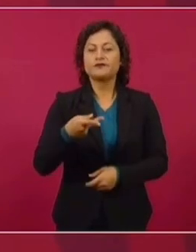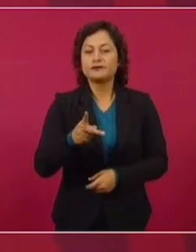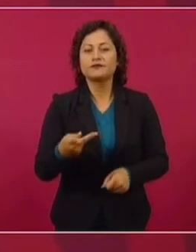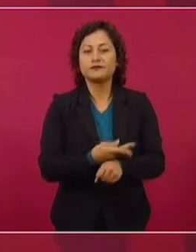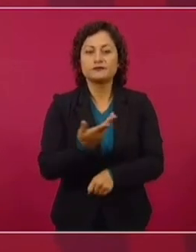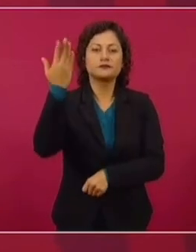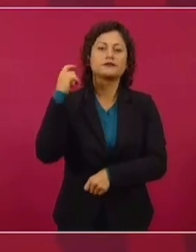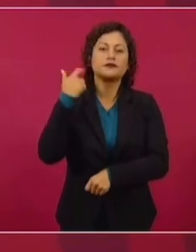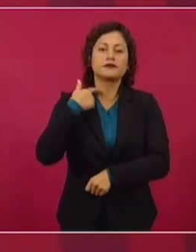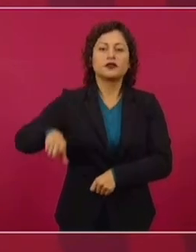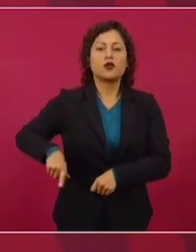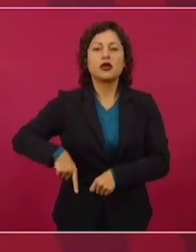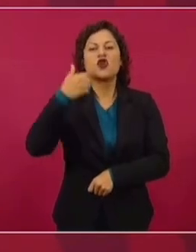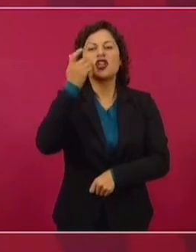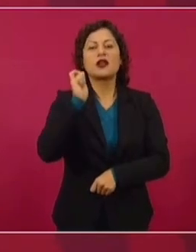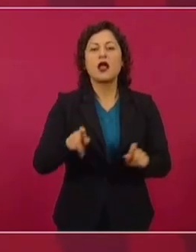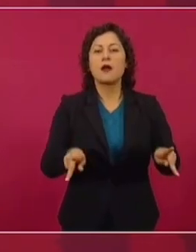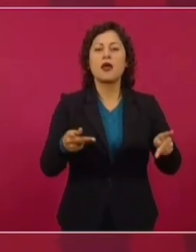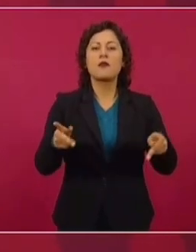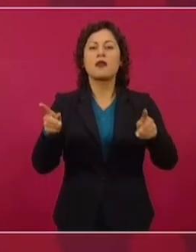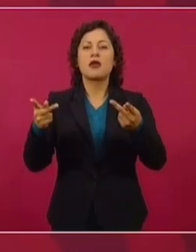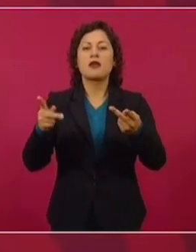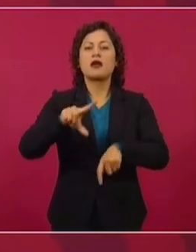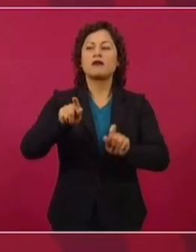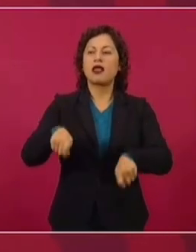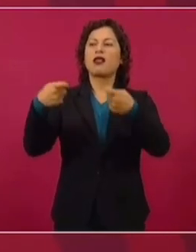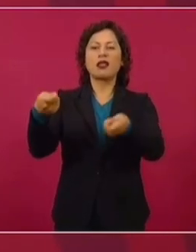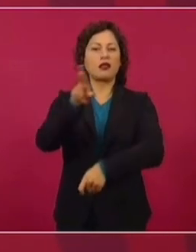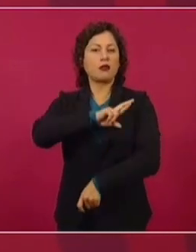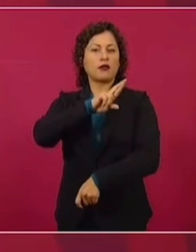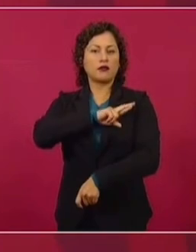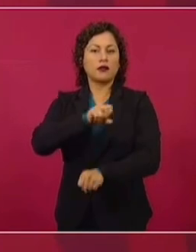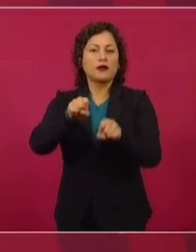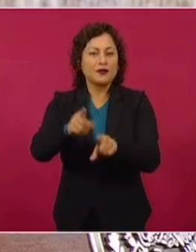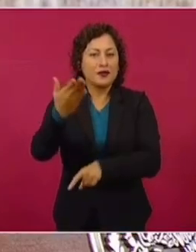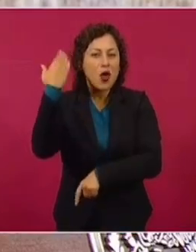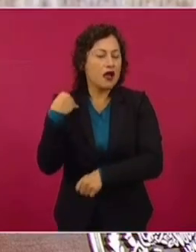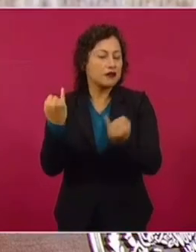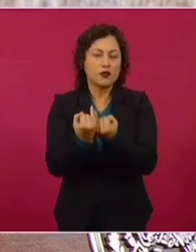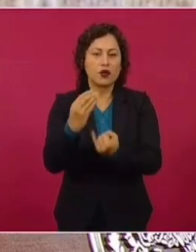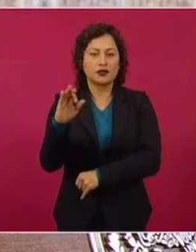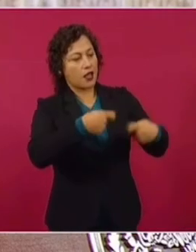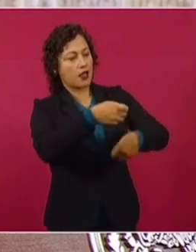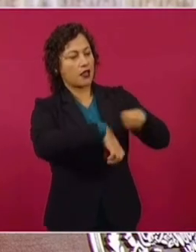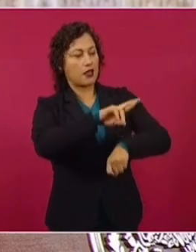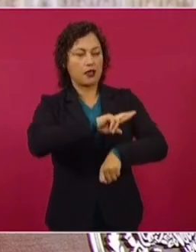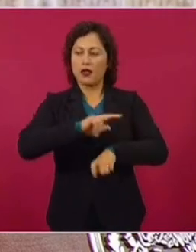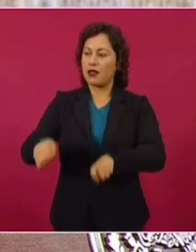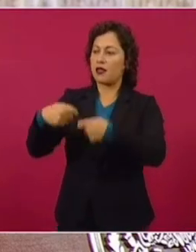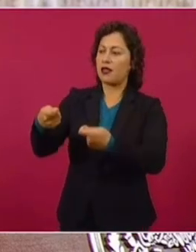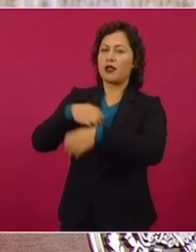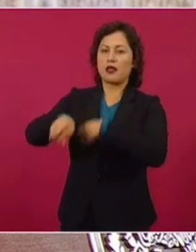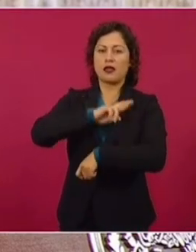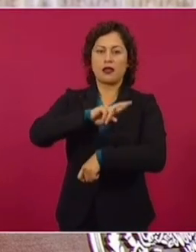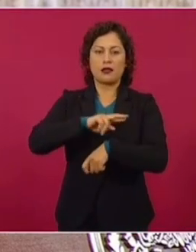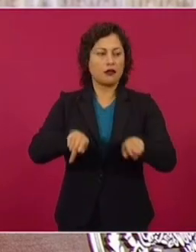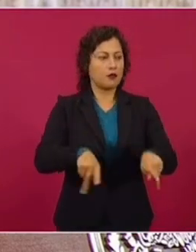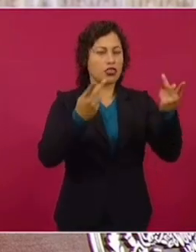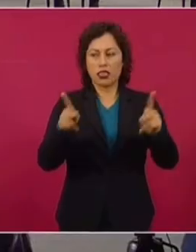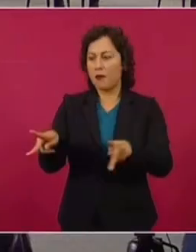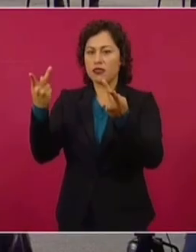privatizarla, igual que la Comisión Federal de Electricidad, para que todo el mercado eléctrico lo manejaran las empresas privadas. ¿Y cómo garantizar?